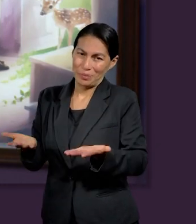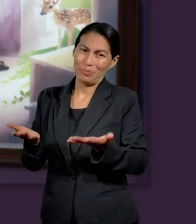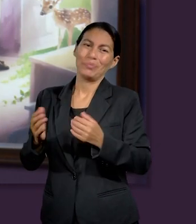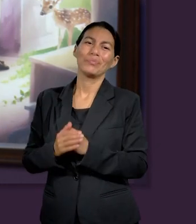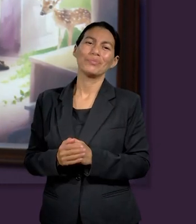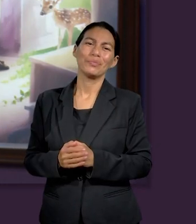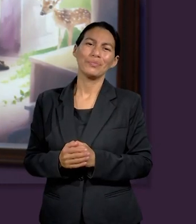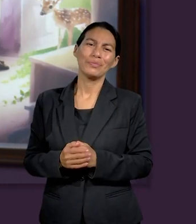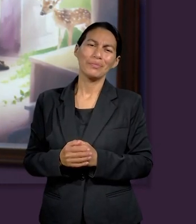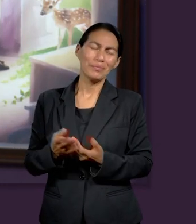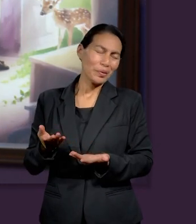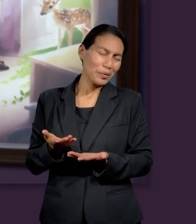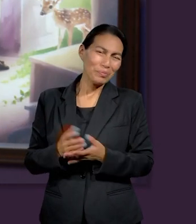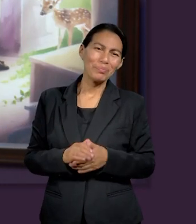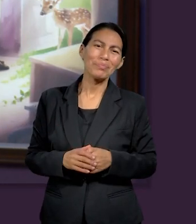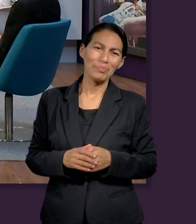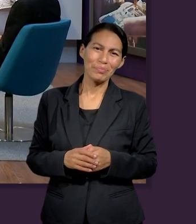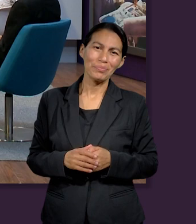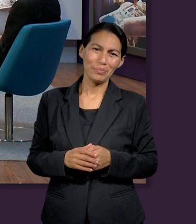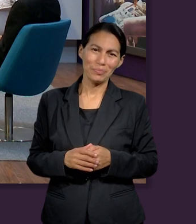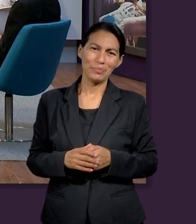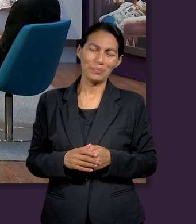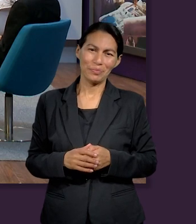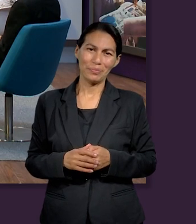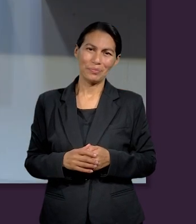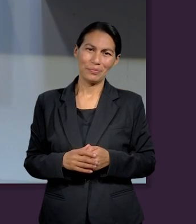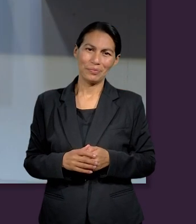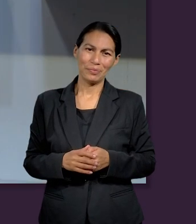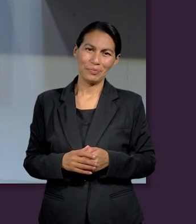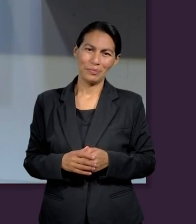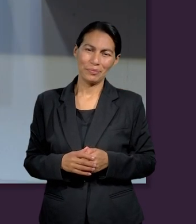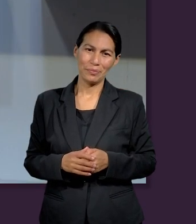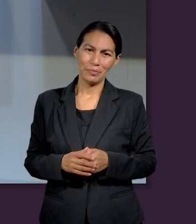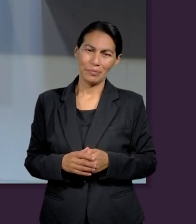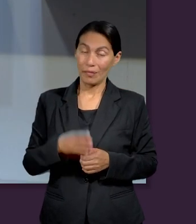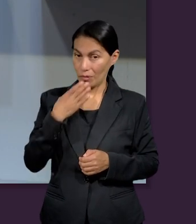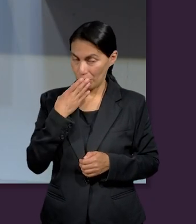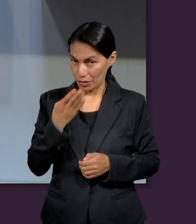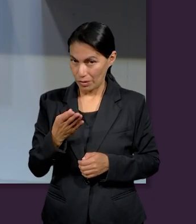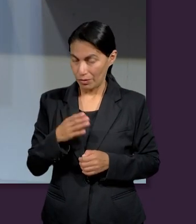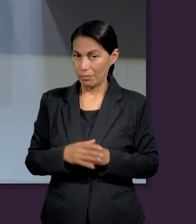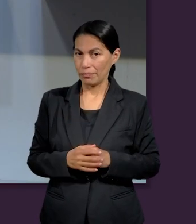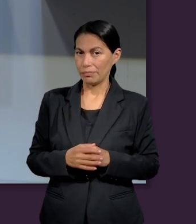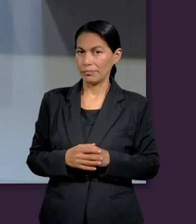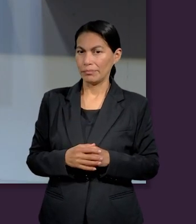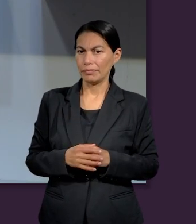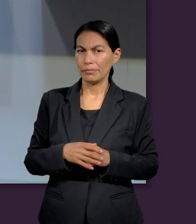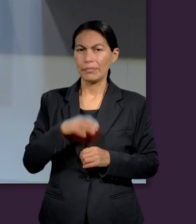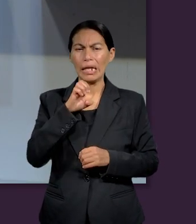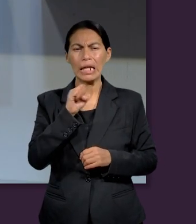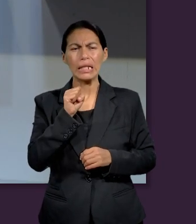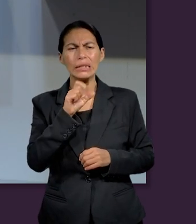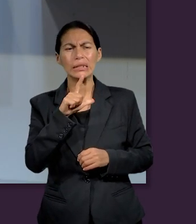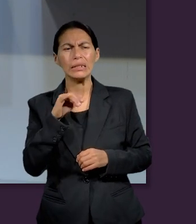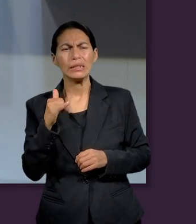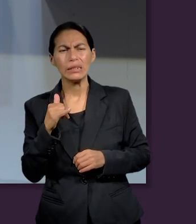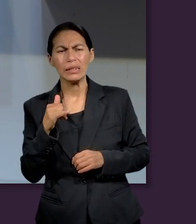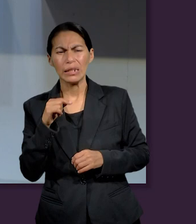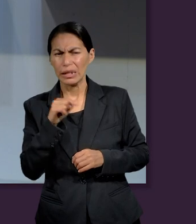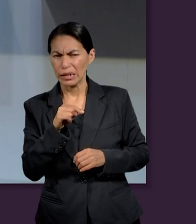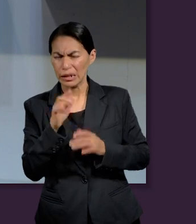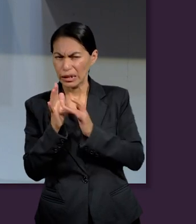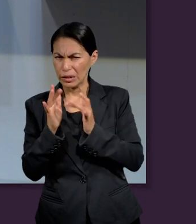su plan a través de actos de bondad a sus hijos. Muy bien. Esli, aquí